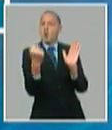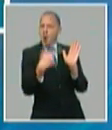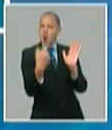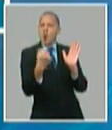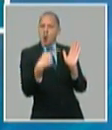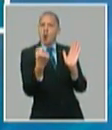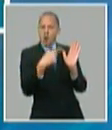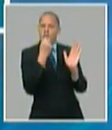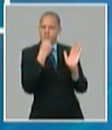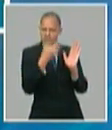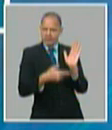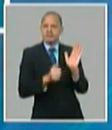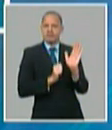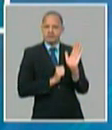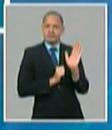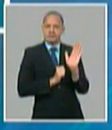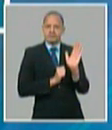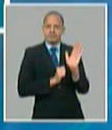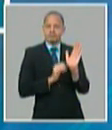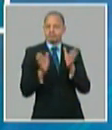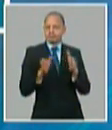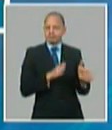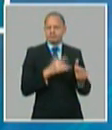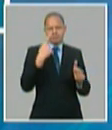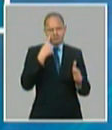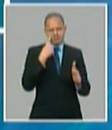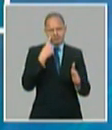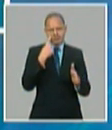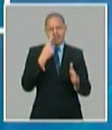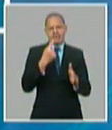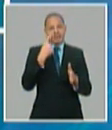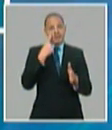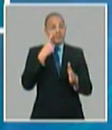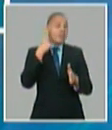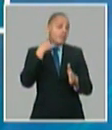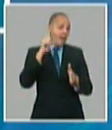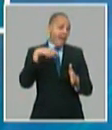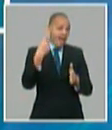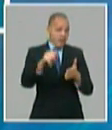hablado bastante de eso ahora algunas cifras o las cifras perdón del plan 2021